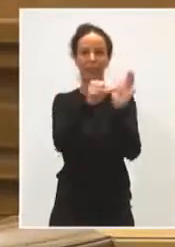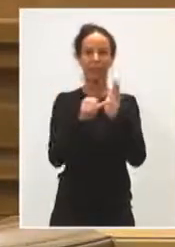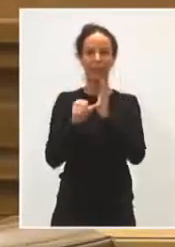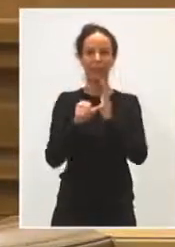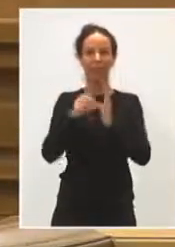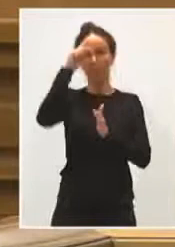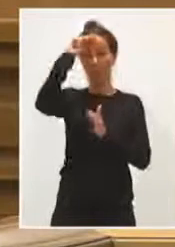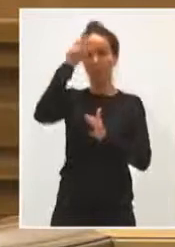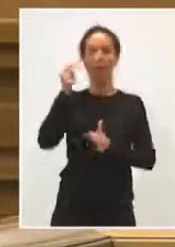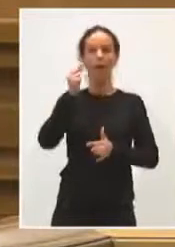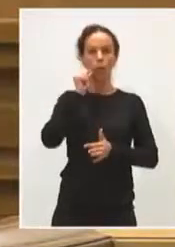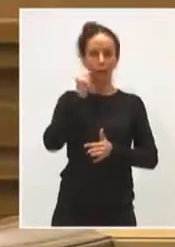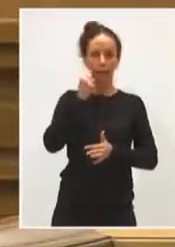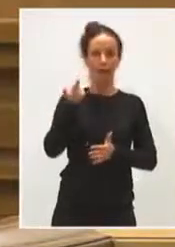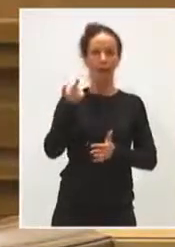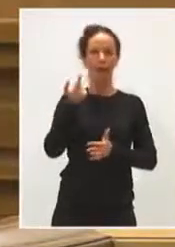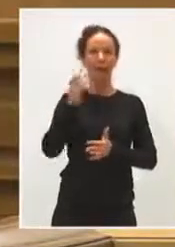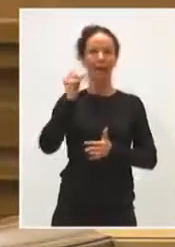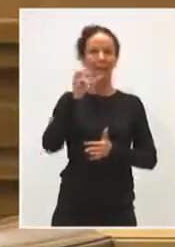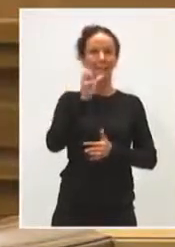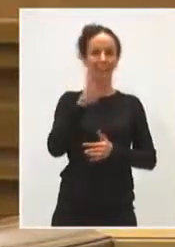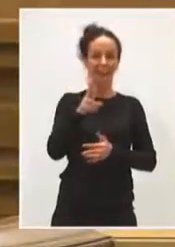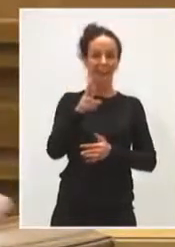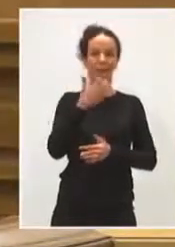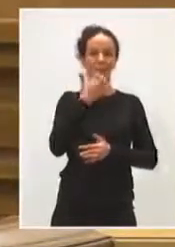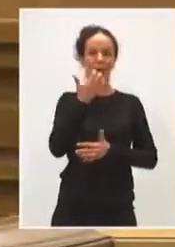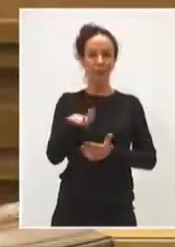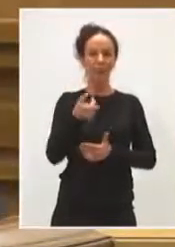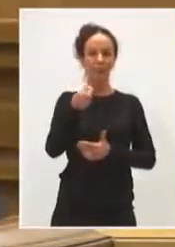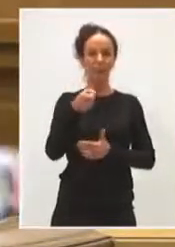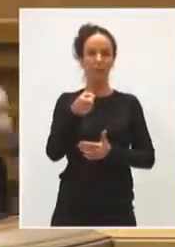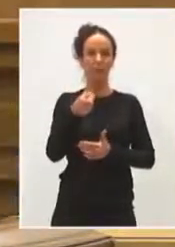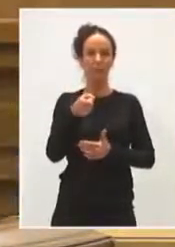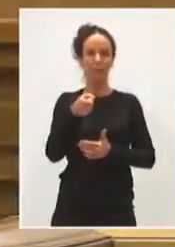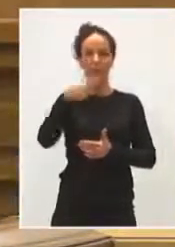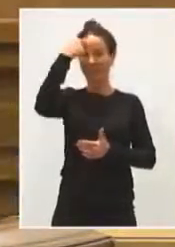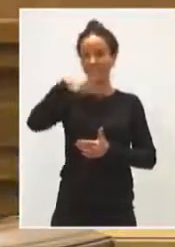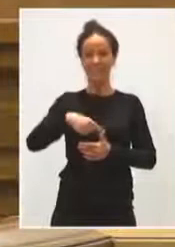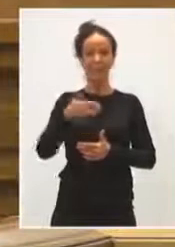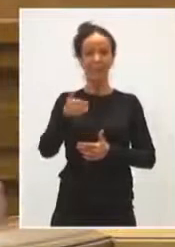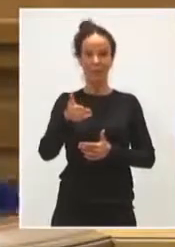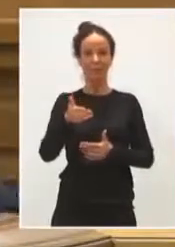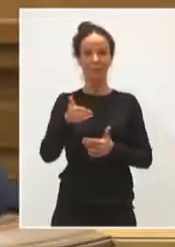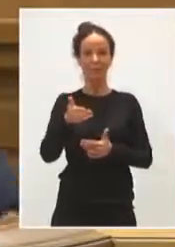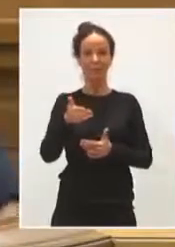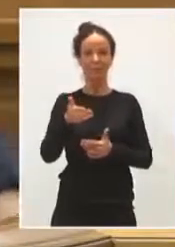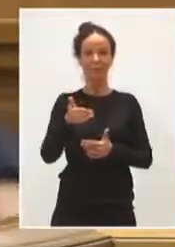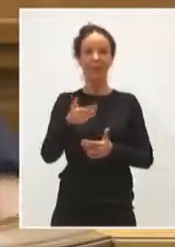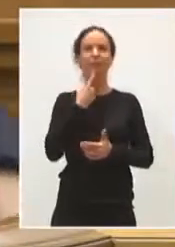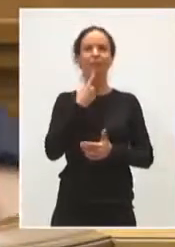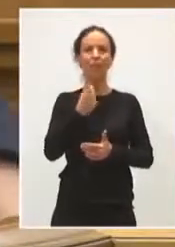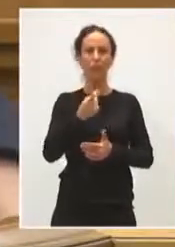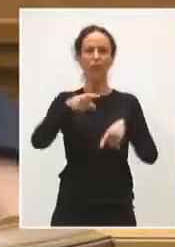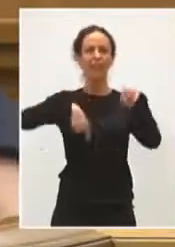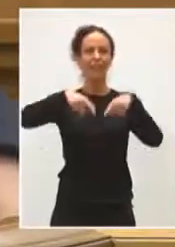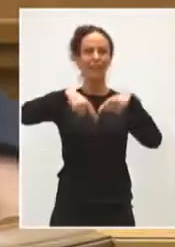la zona de Guadalajara, poblaciones como el Casar, que producen, como todos ustedes saben, algunas dificultades de